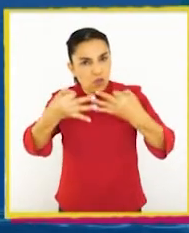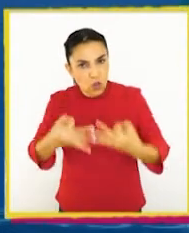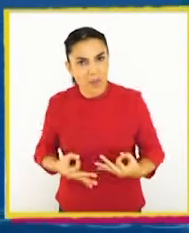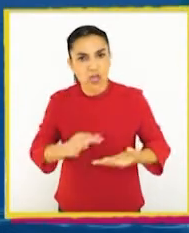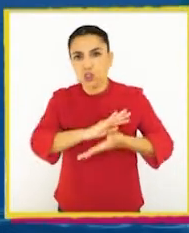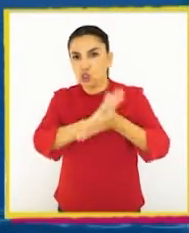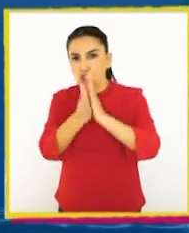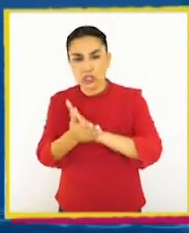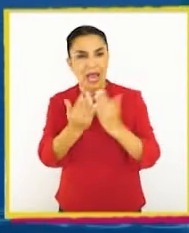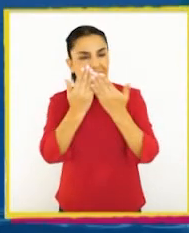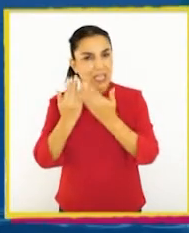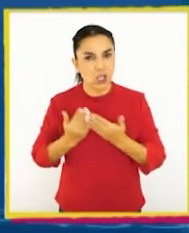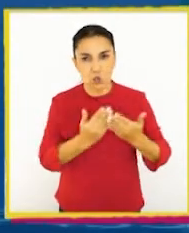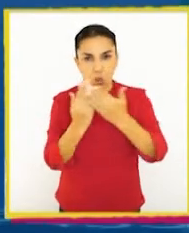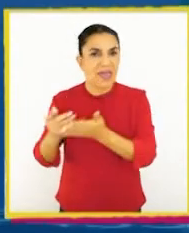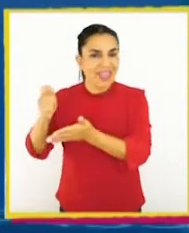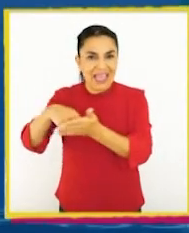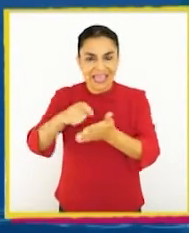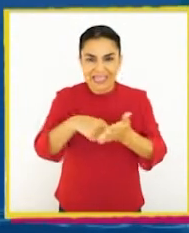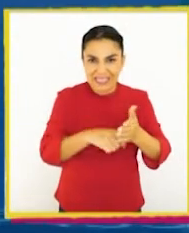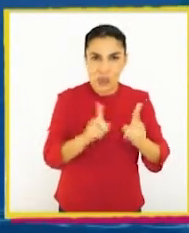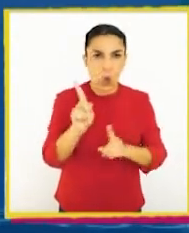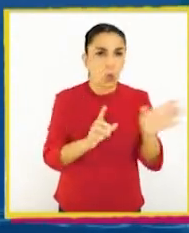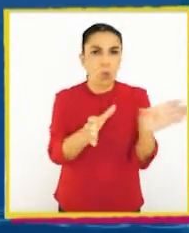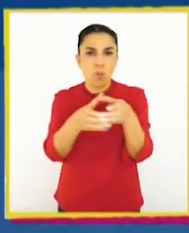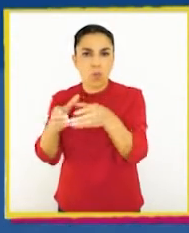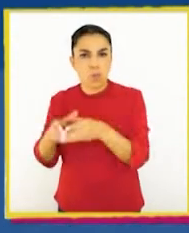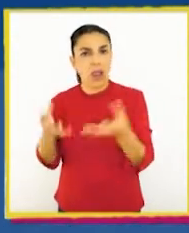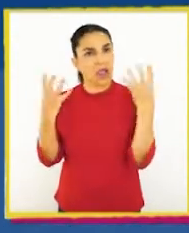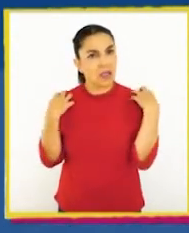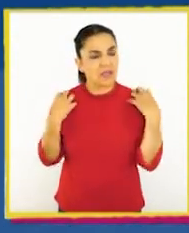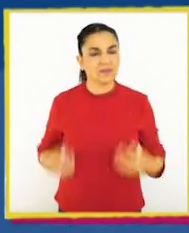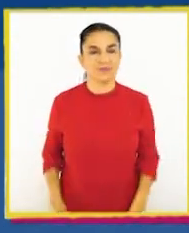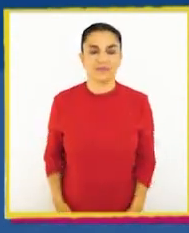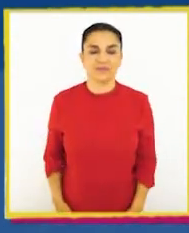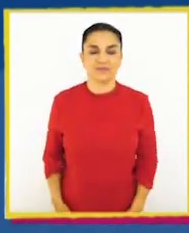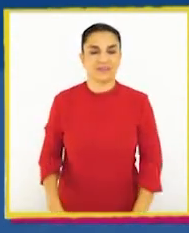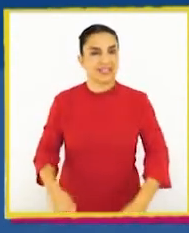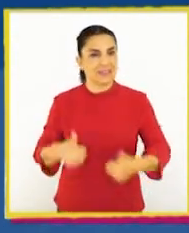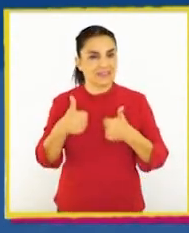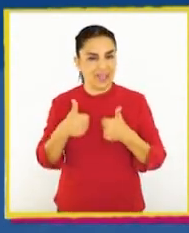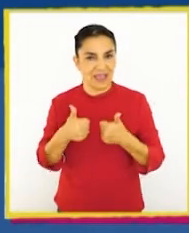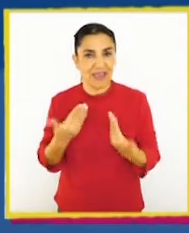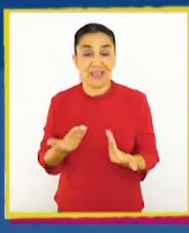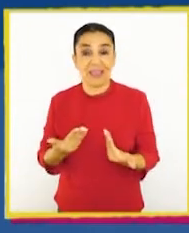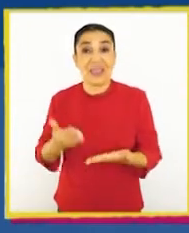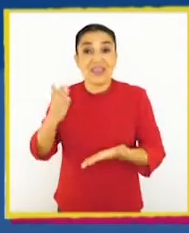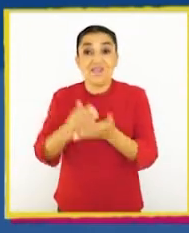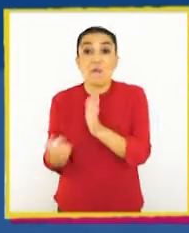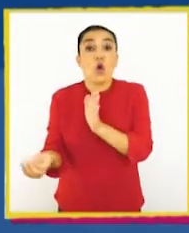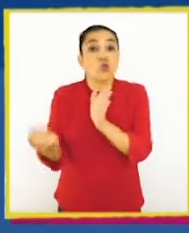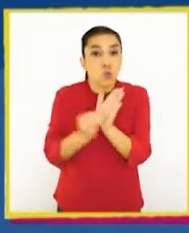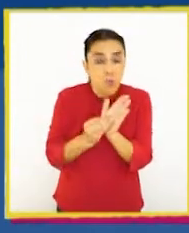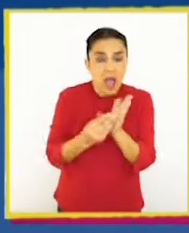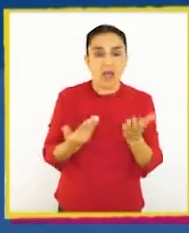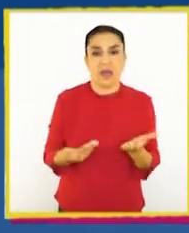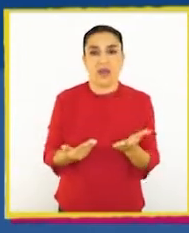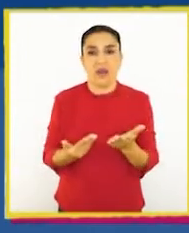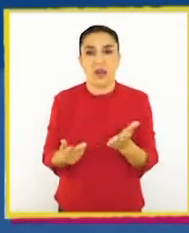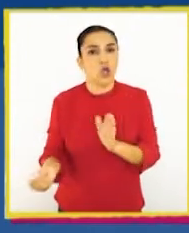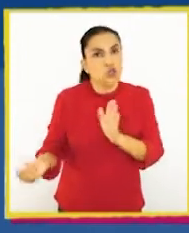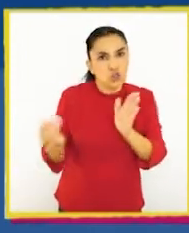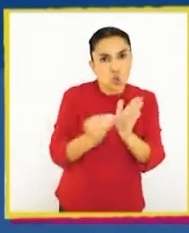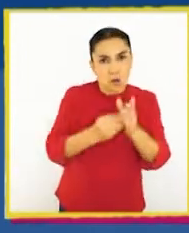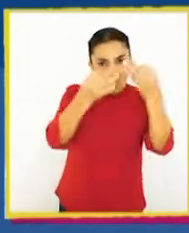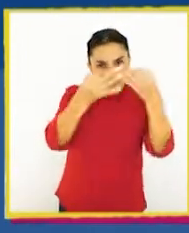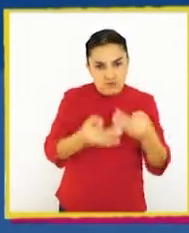que tenemos el total de estudiantes inscritos en algún cargo? ¡Excelente! Debemos sumar. Y si llegamos